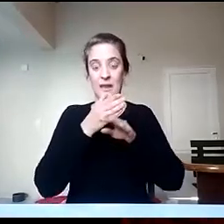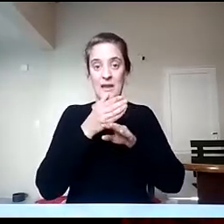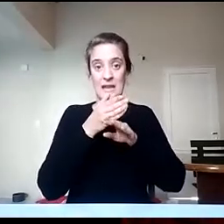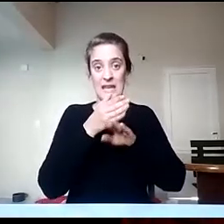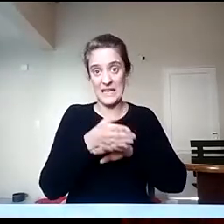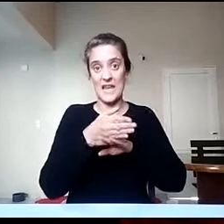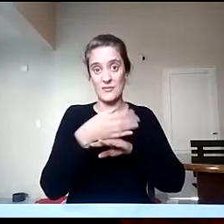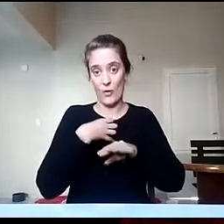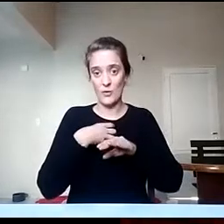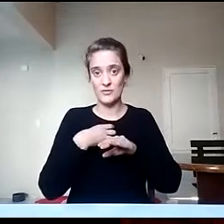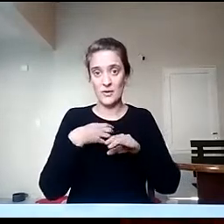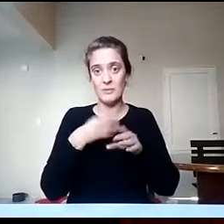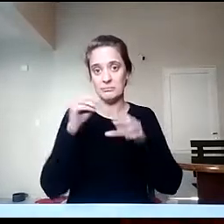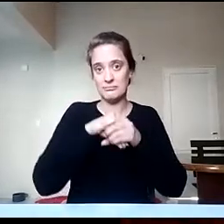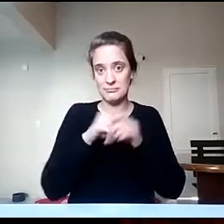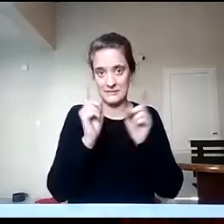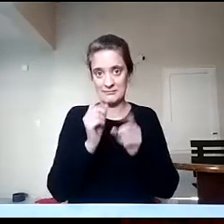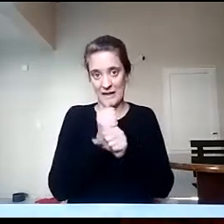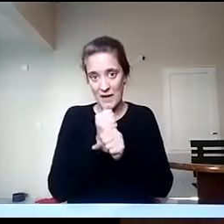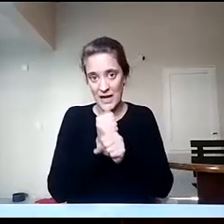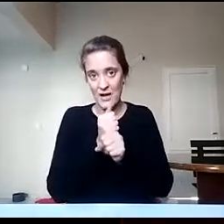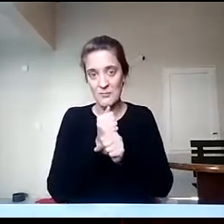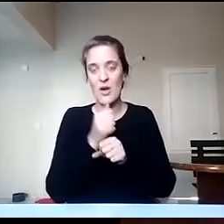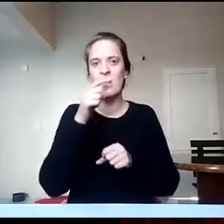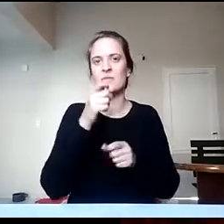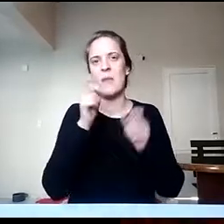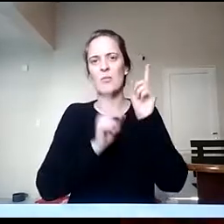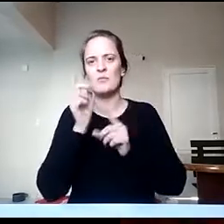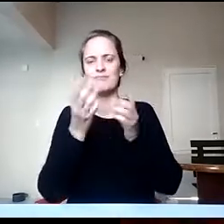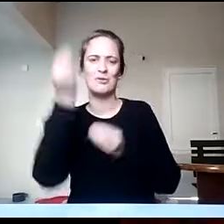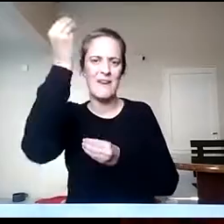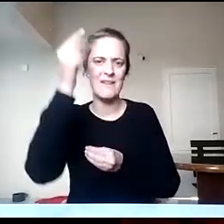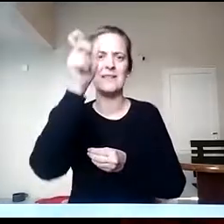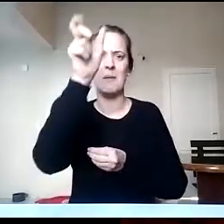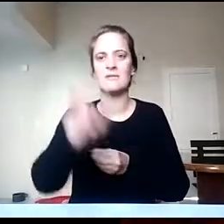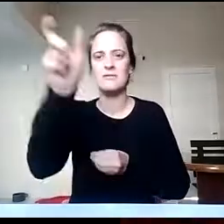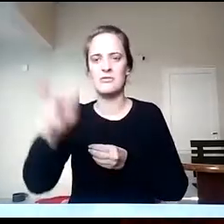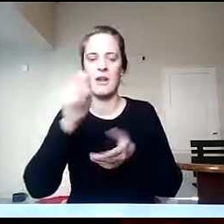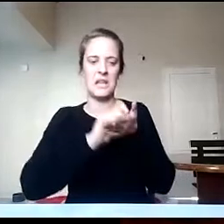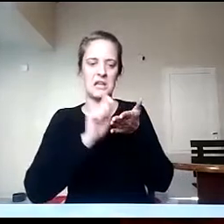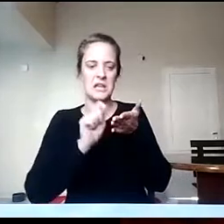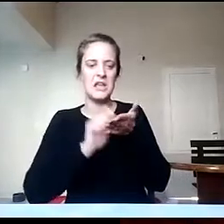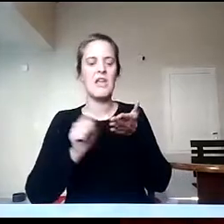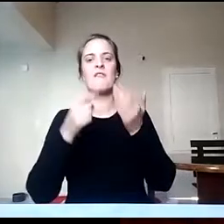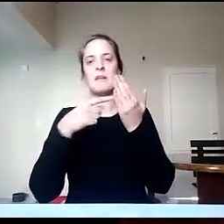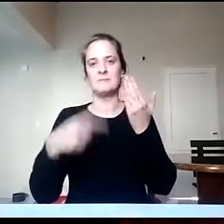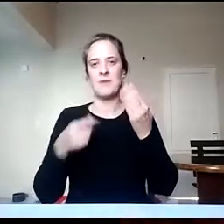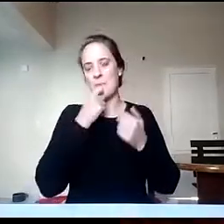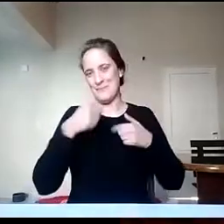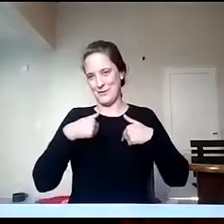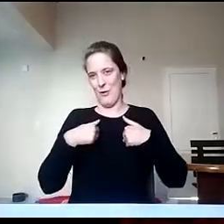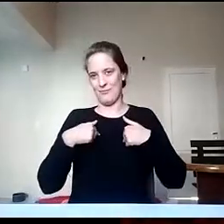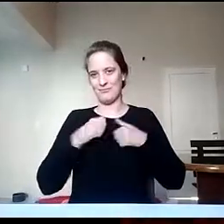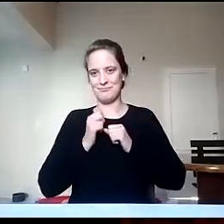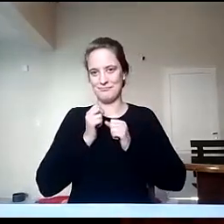interrogantes porque muchas veces uno se inscribe en una carrera voy a mi situación personal o porque me